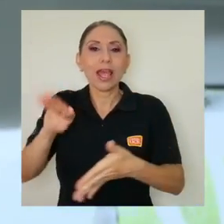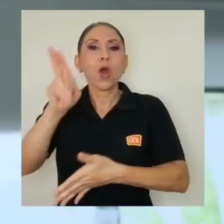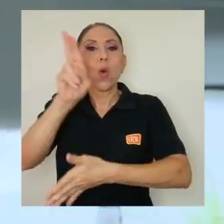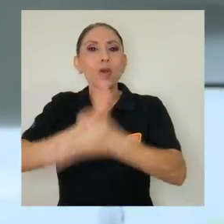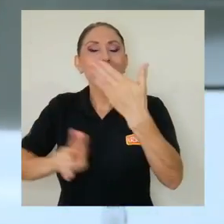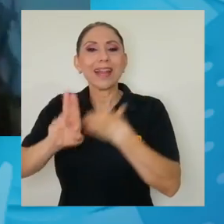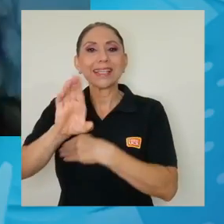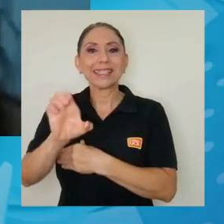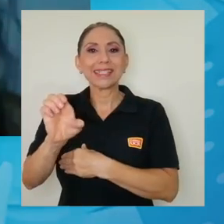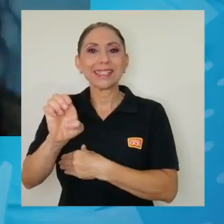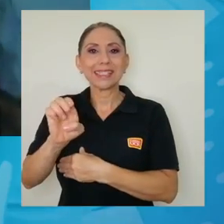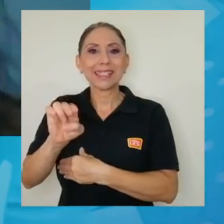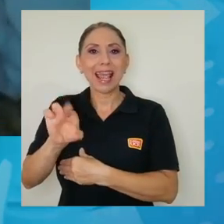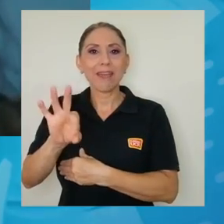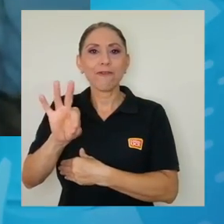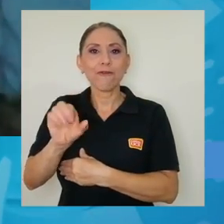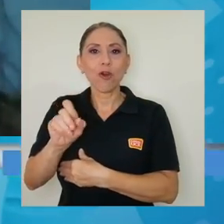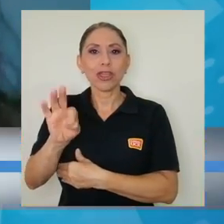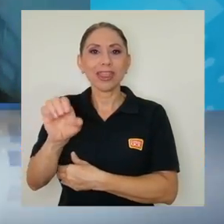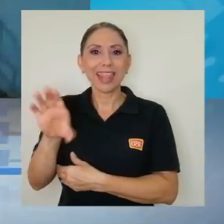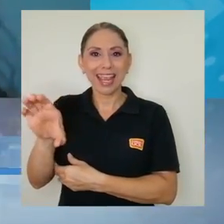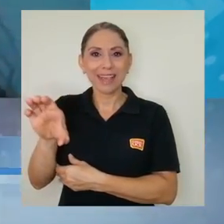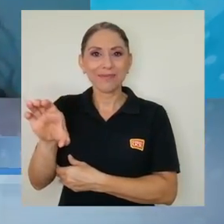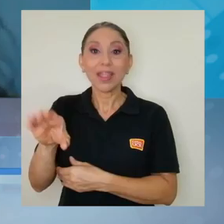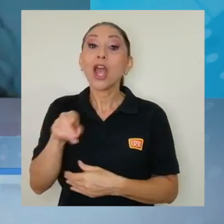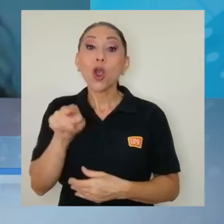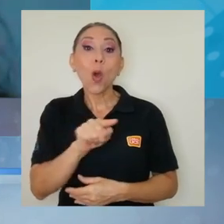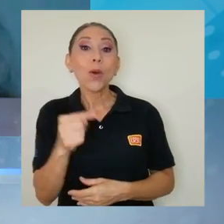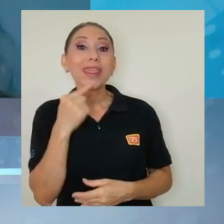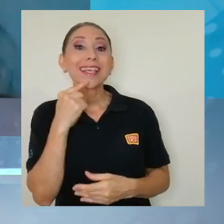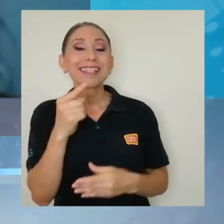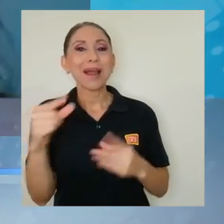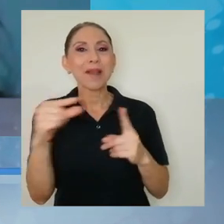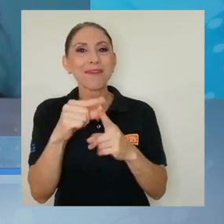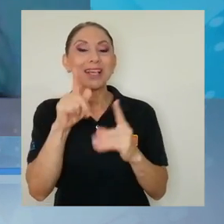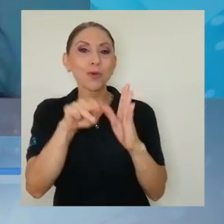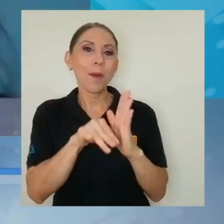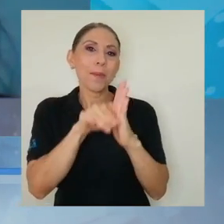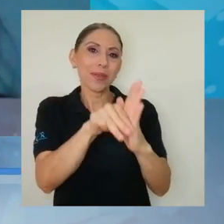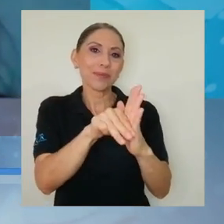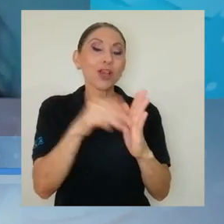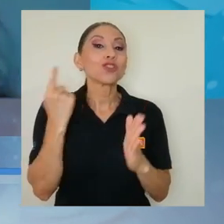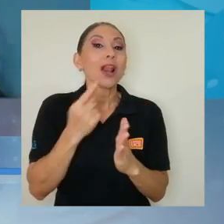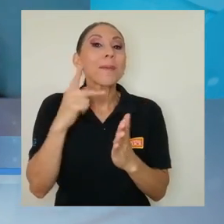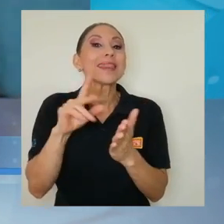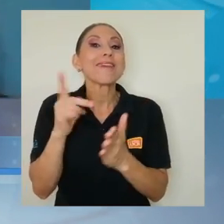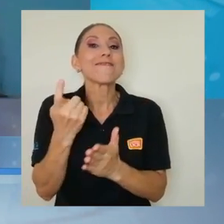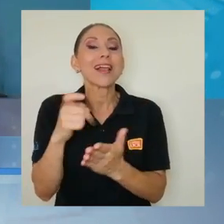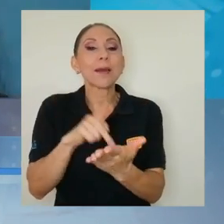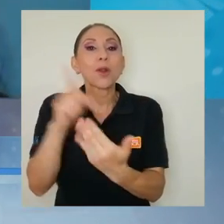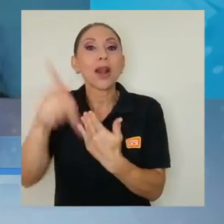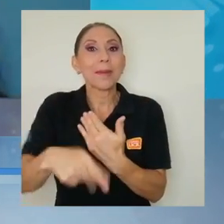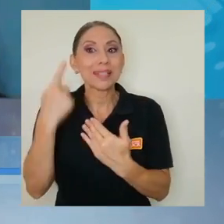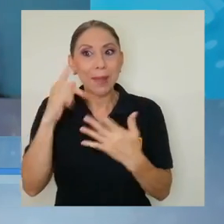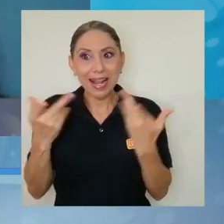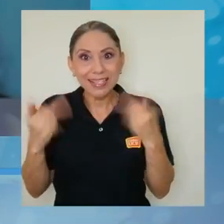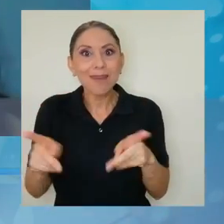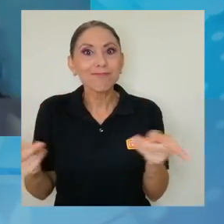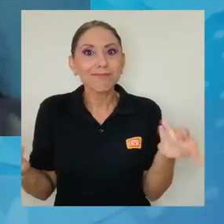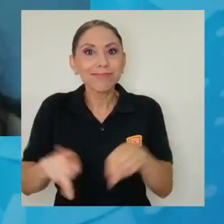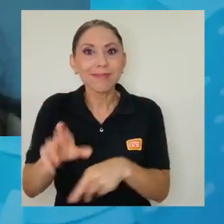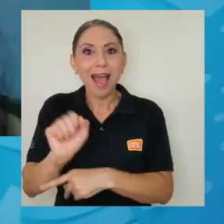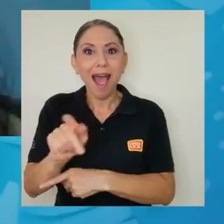Senfotel. Como bien lo dice la palabra, un prototipo, lo que le hace falta es programarse para que ya sea una aplicación, pero ya todo el diseño, la